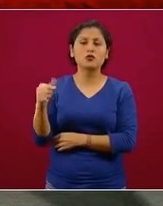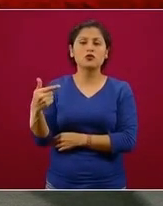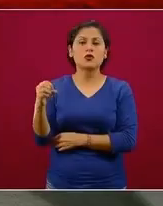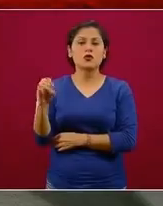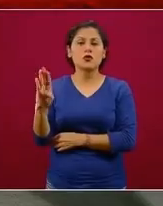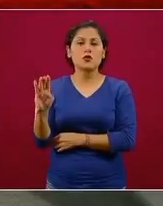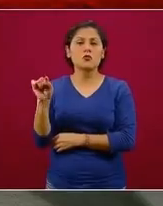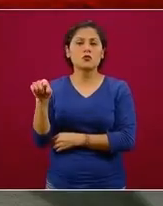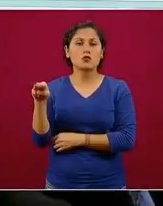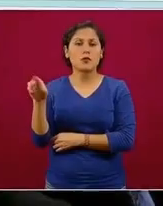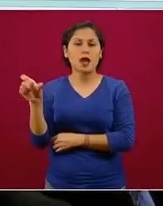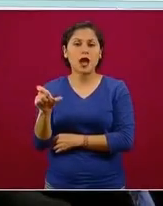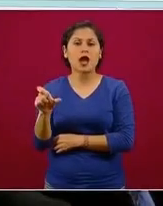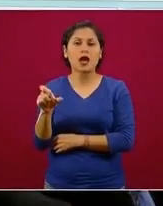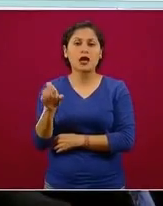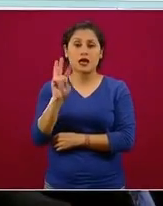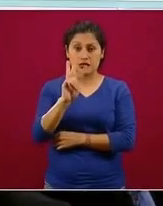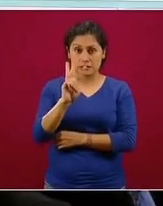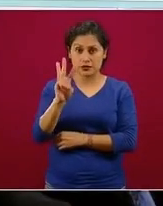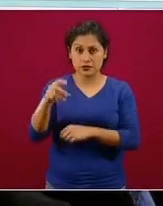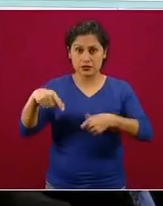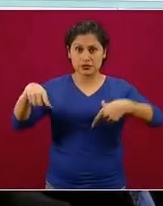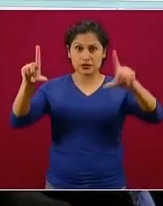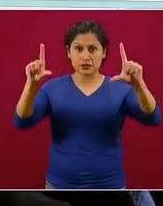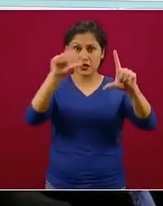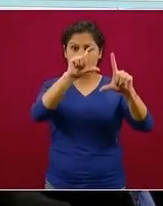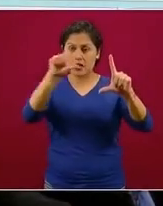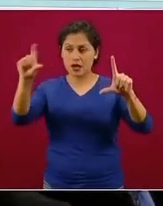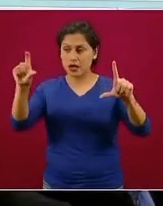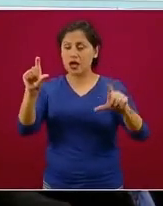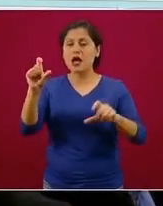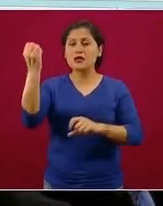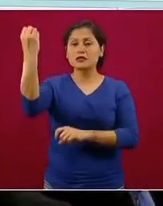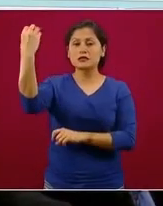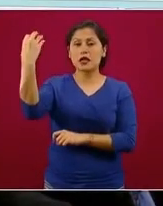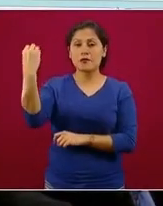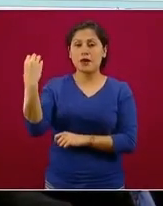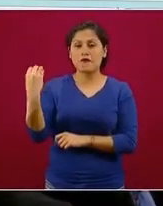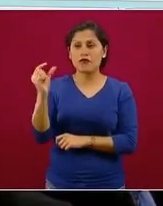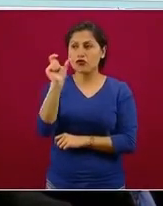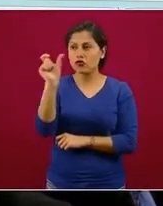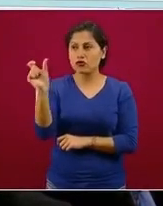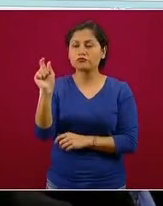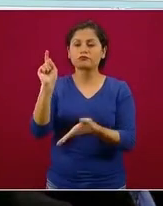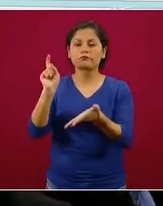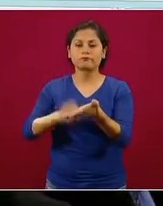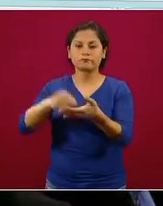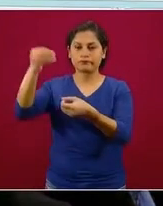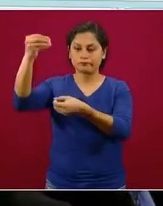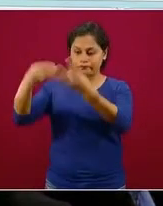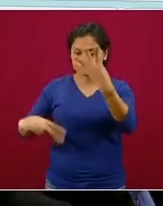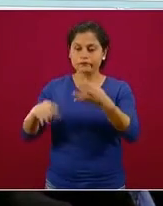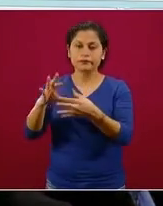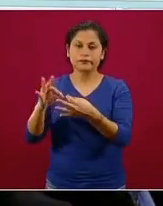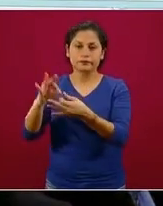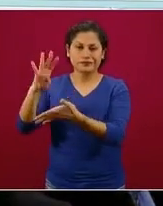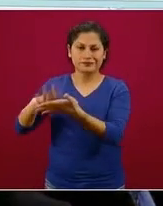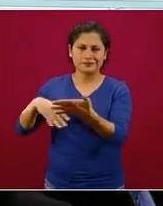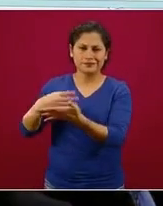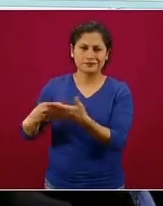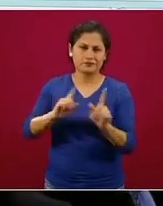pestaña específica en ese sitio web que dice semáforo, ahí pueden ver todas y cada una de estas tablas.